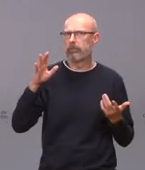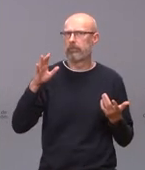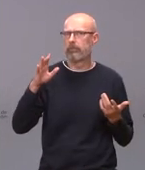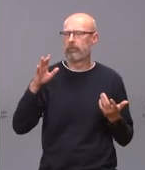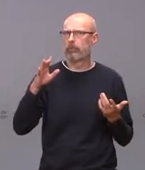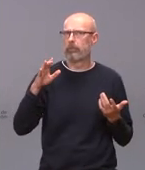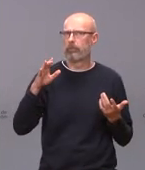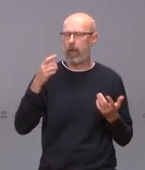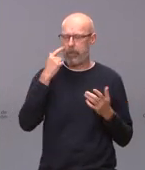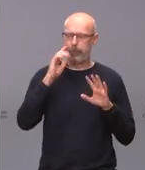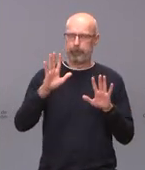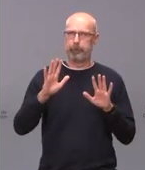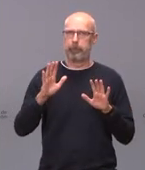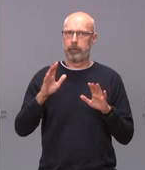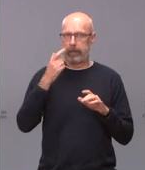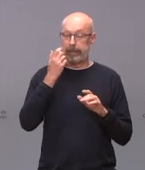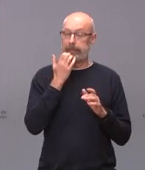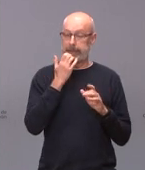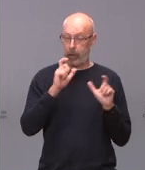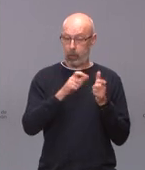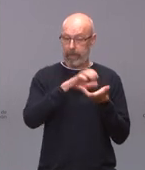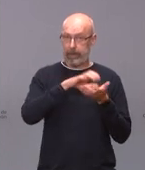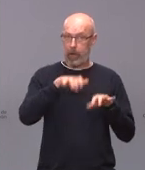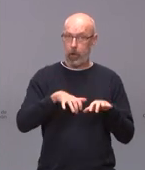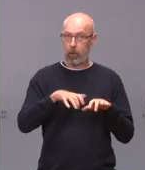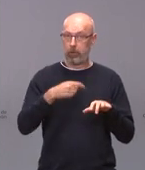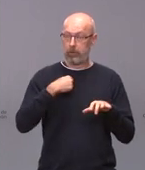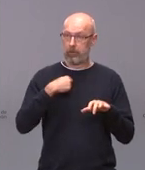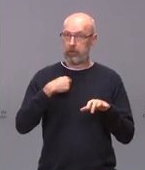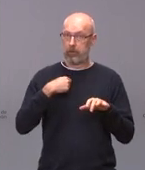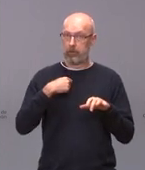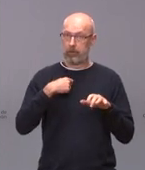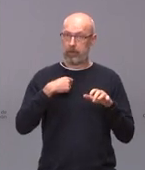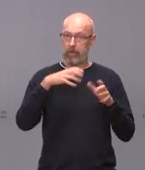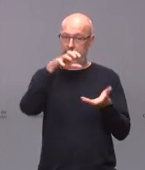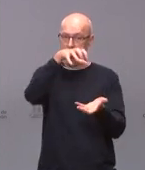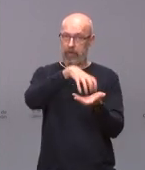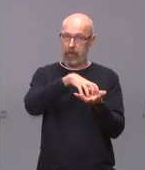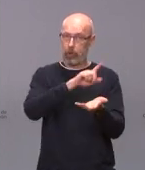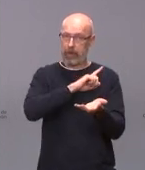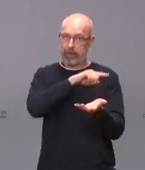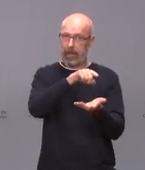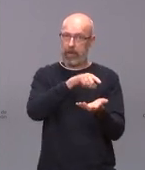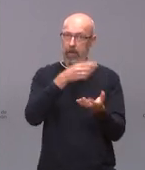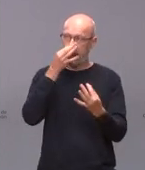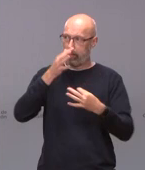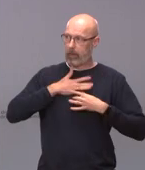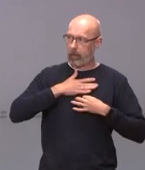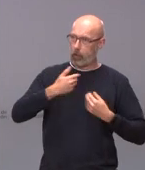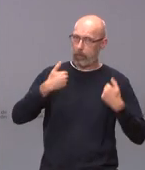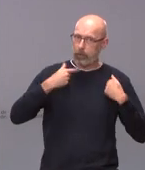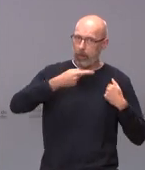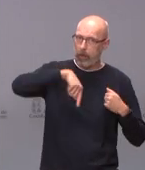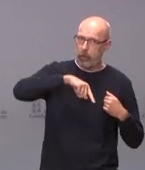ya si la Junta de Castilla y León se tiene que hacer cargo de las instalaciones militares o si ya también nos van a